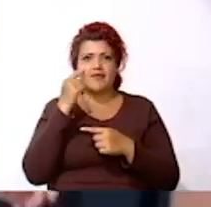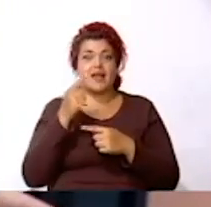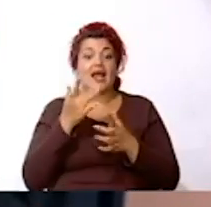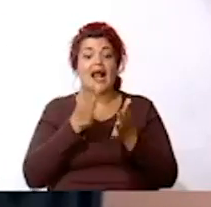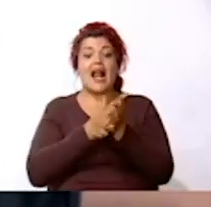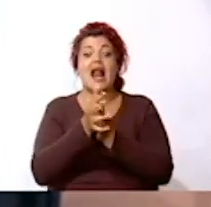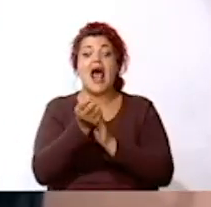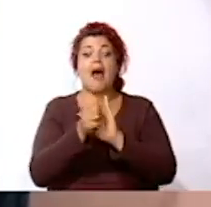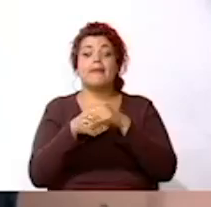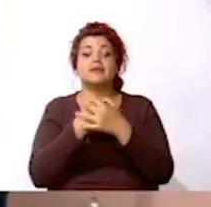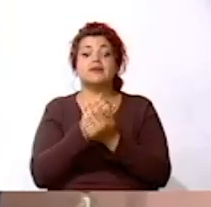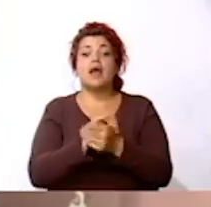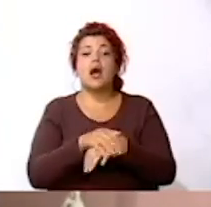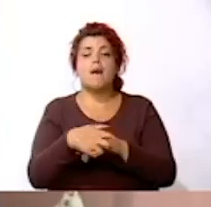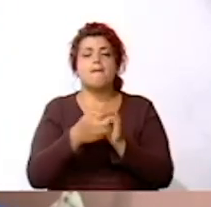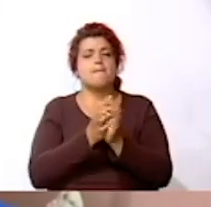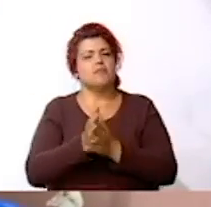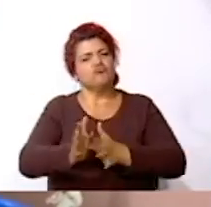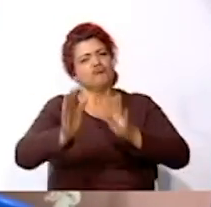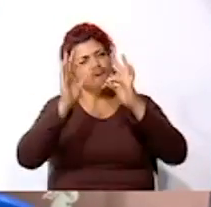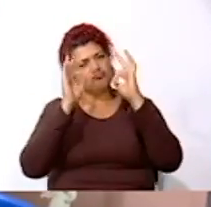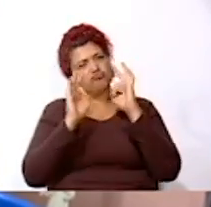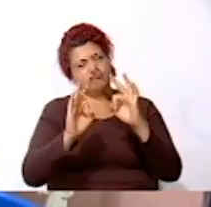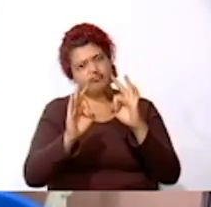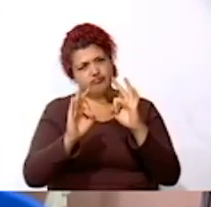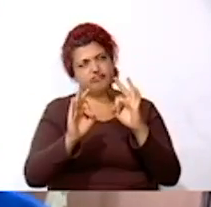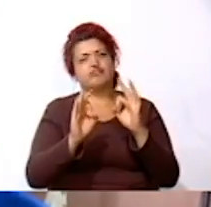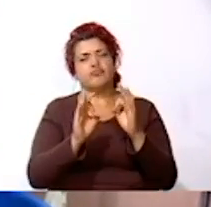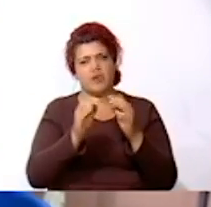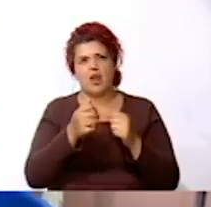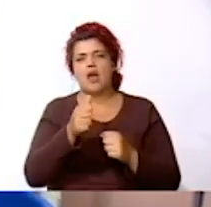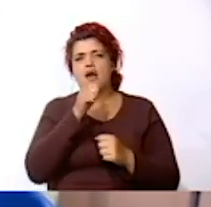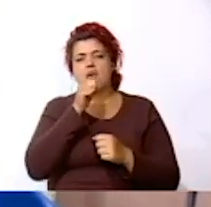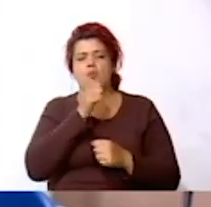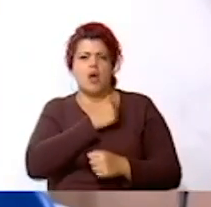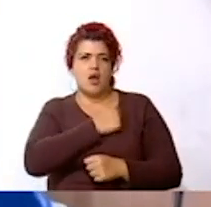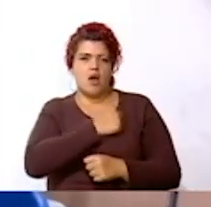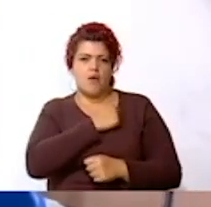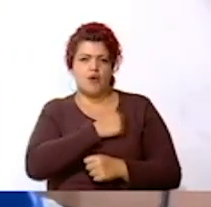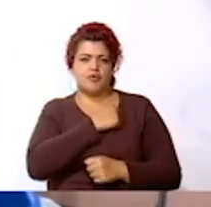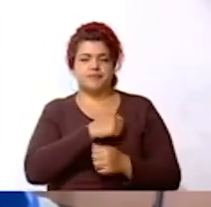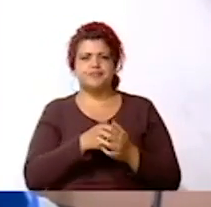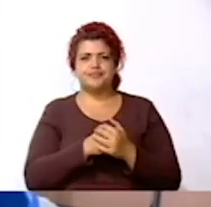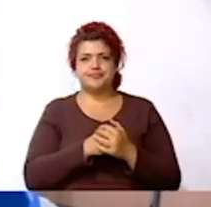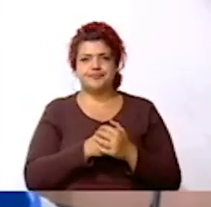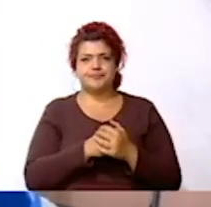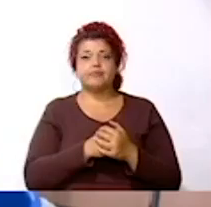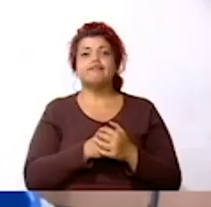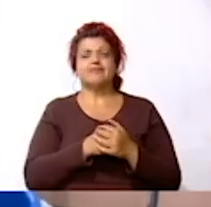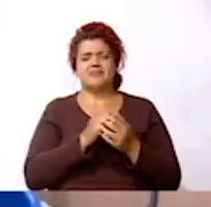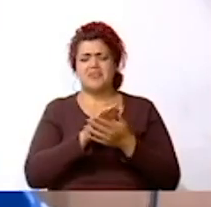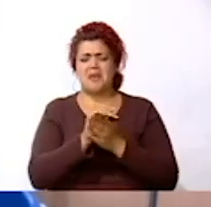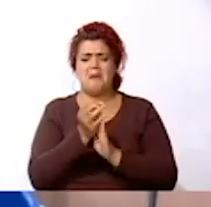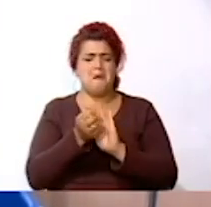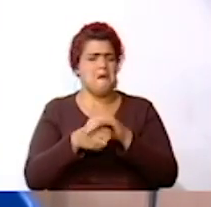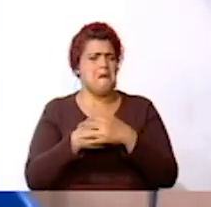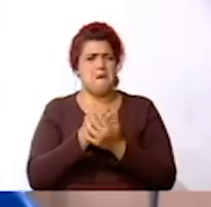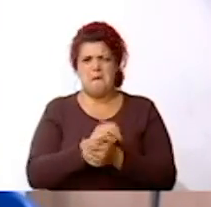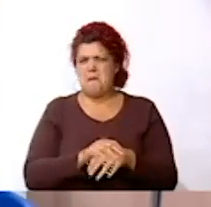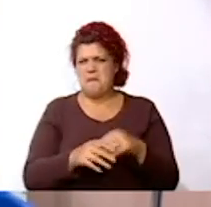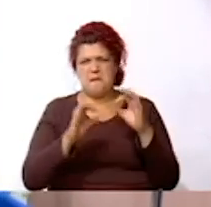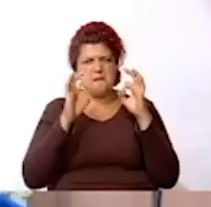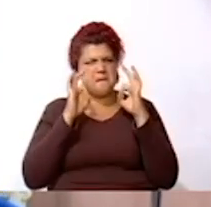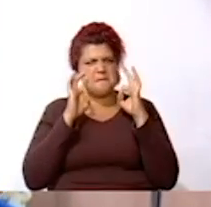lávese muy bien las manos con agua y con jabón. Bien lavadas esas